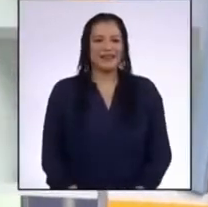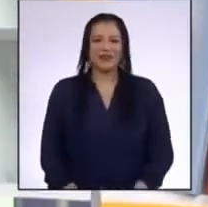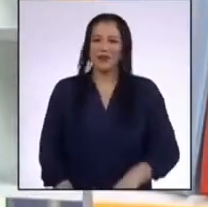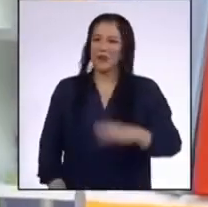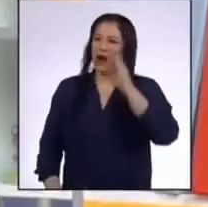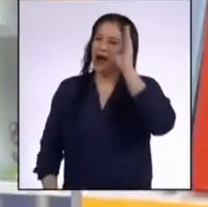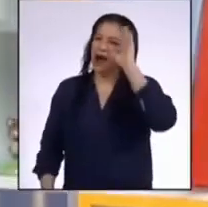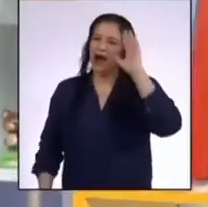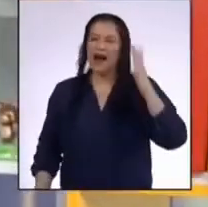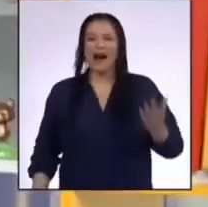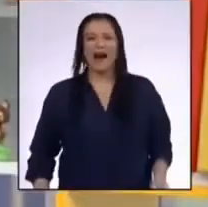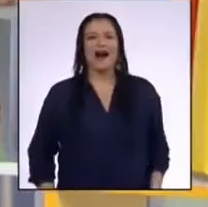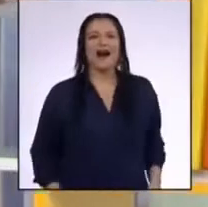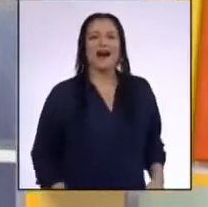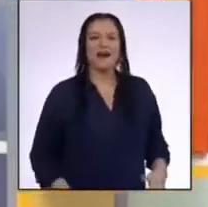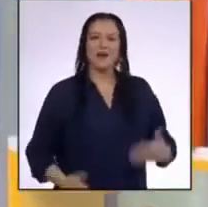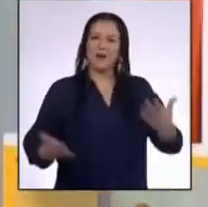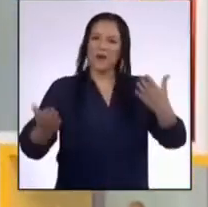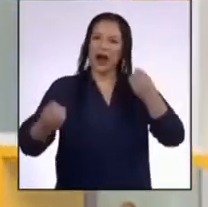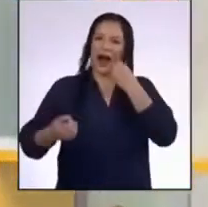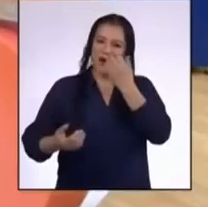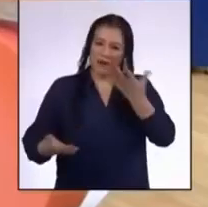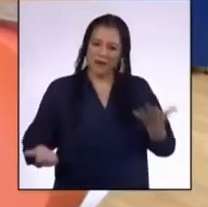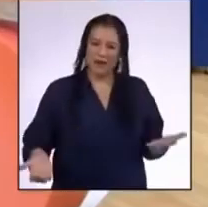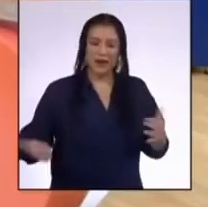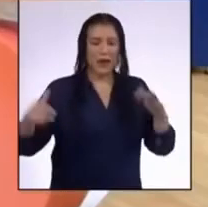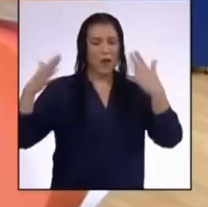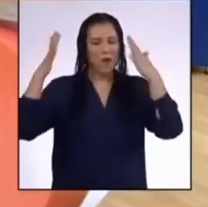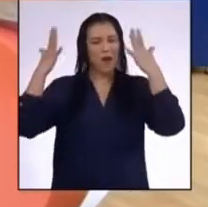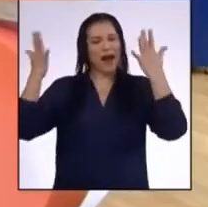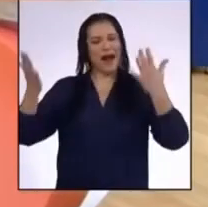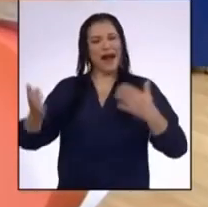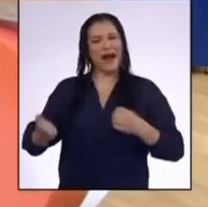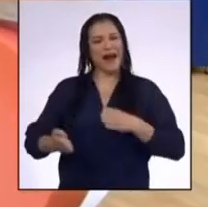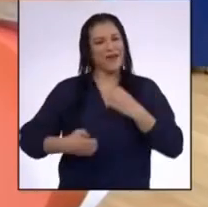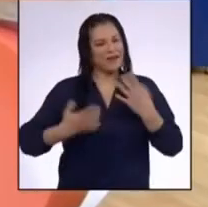¡Guau! ¡Qué tal recibimiento!